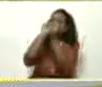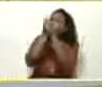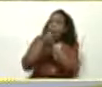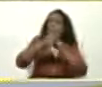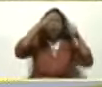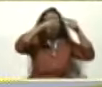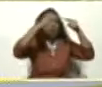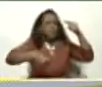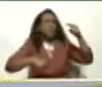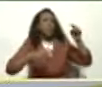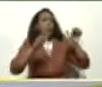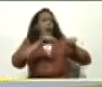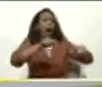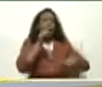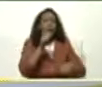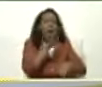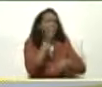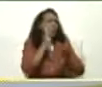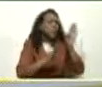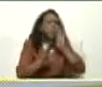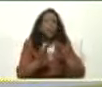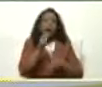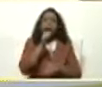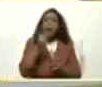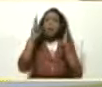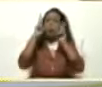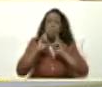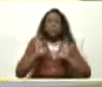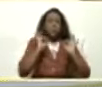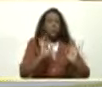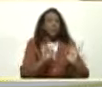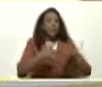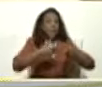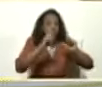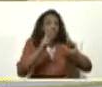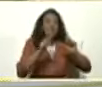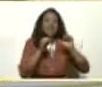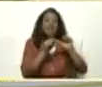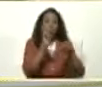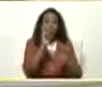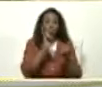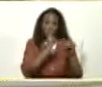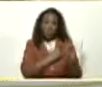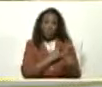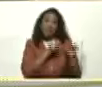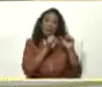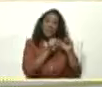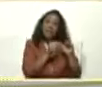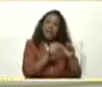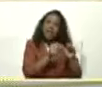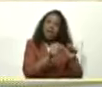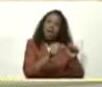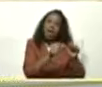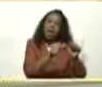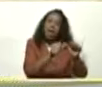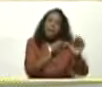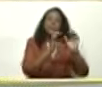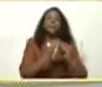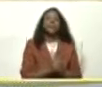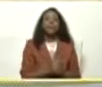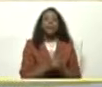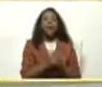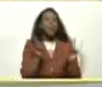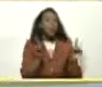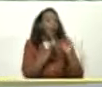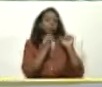electricidad Las aguas servidas Todo Entonces eso permite Que la universidad Este bella Como el primer día Como la